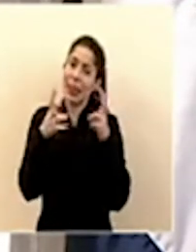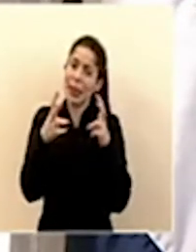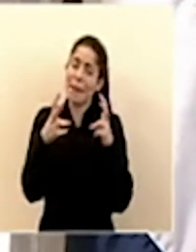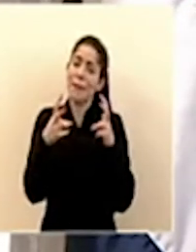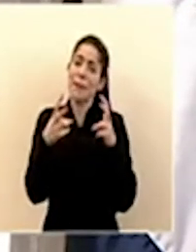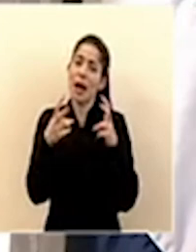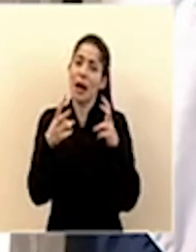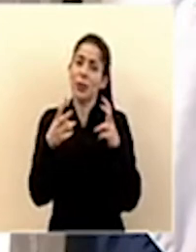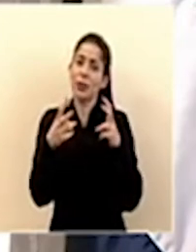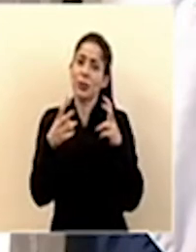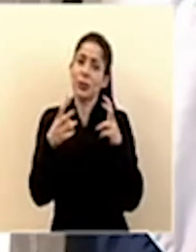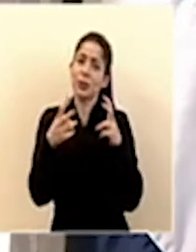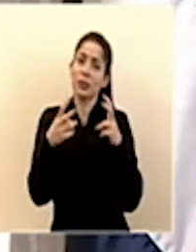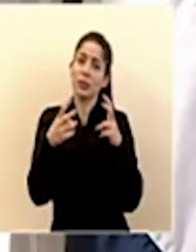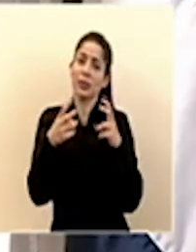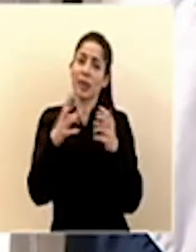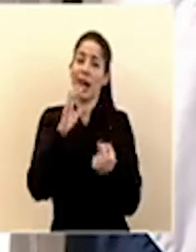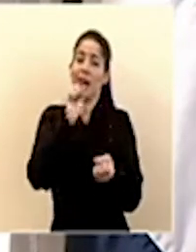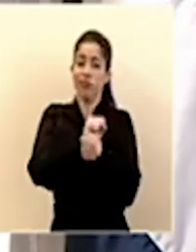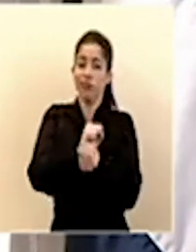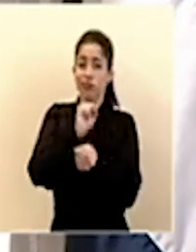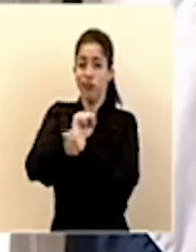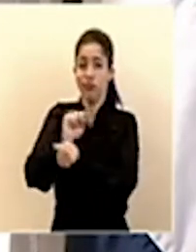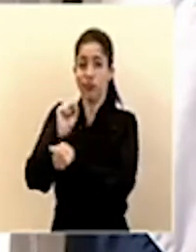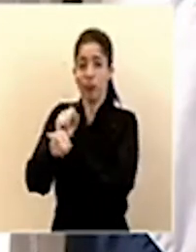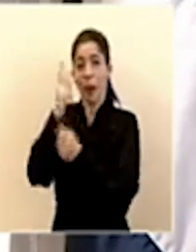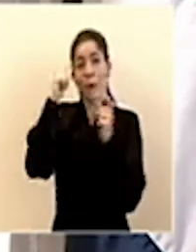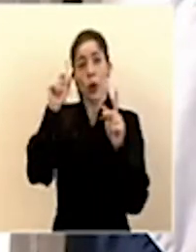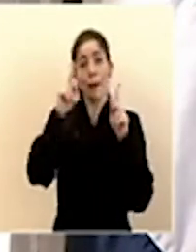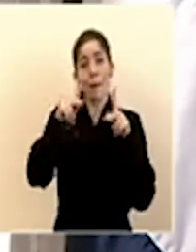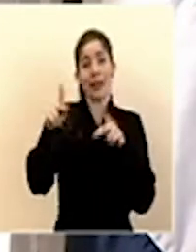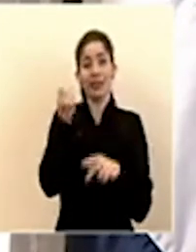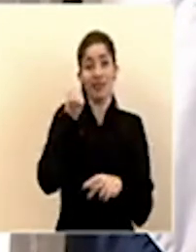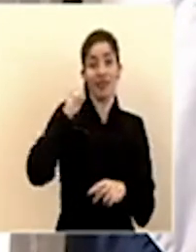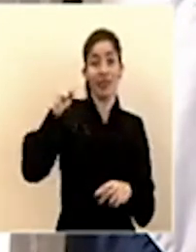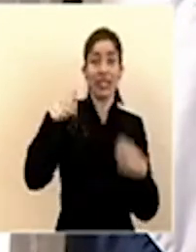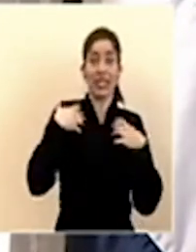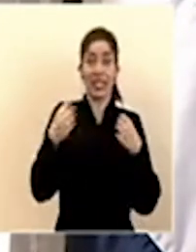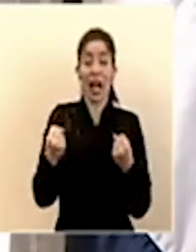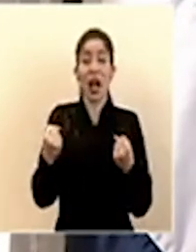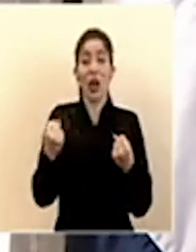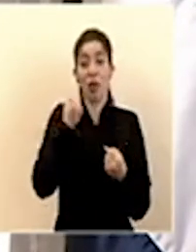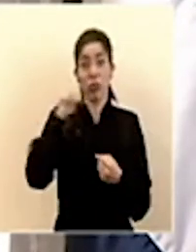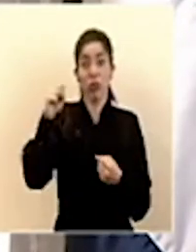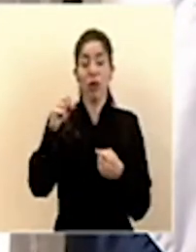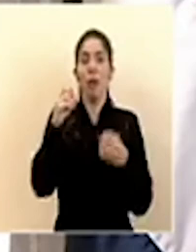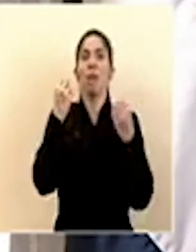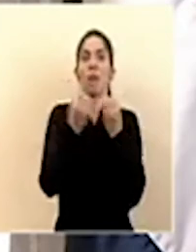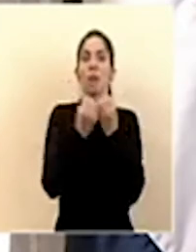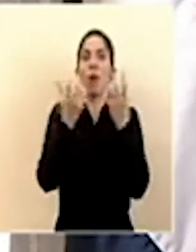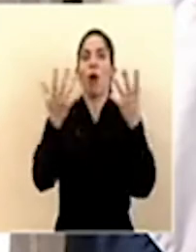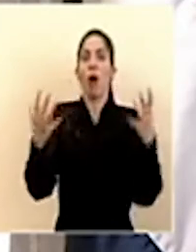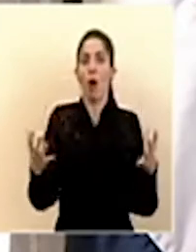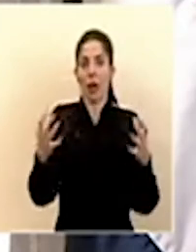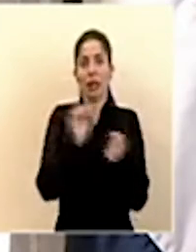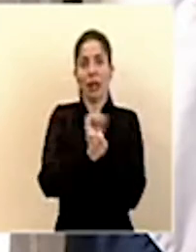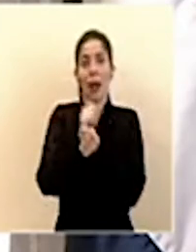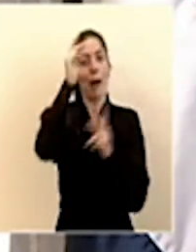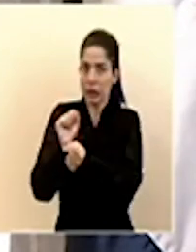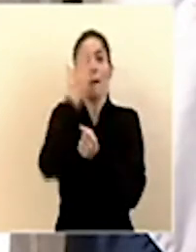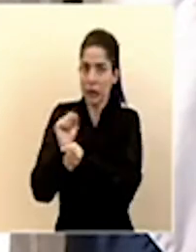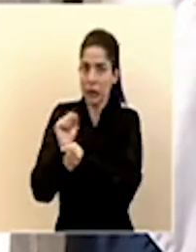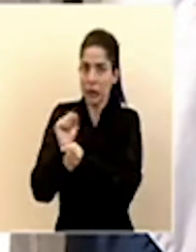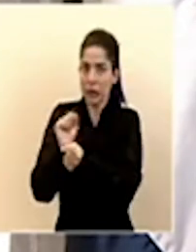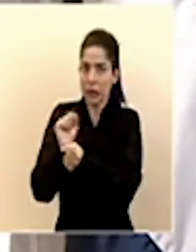las aprehensiones que se han dado por incumplir medidas sanitarias van a aumento es decir lamentablemente las personas no están haciendo